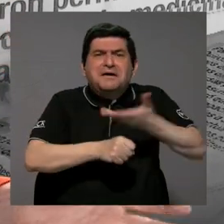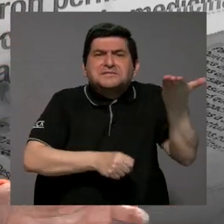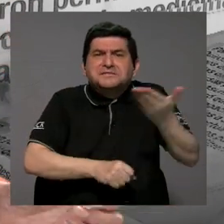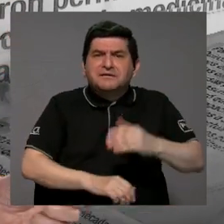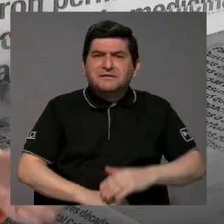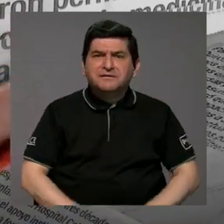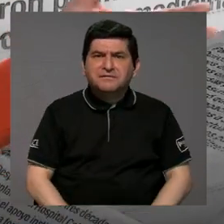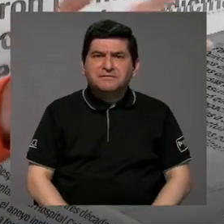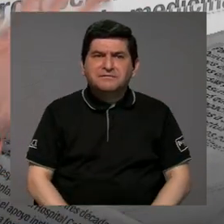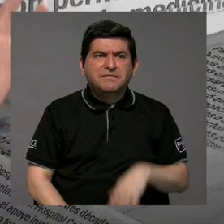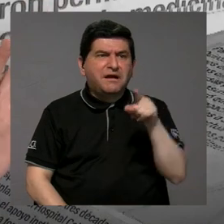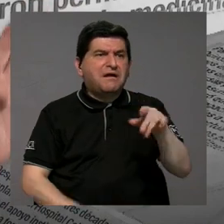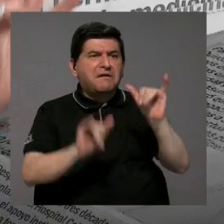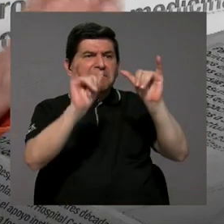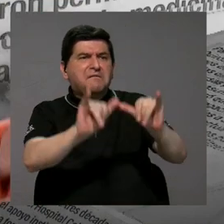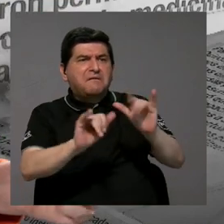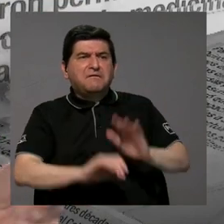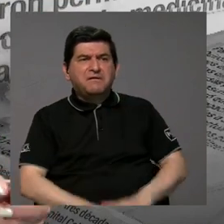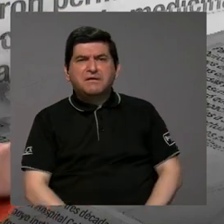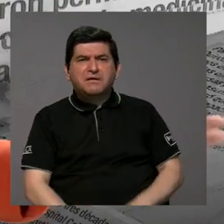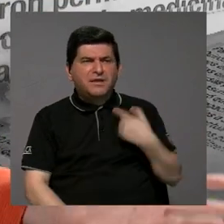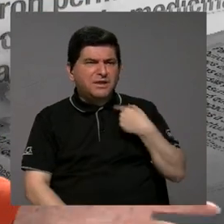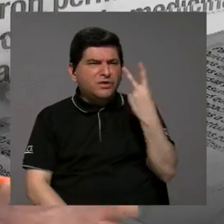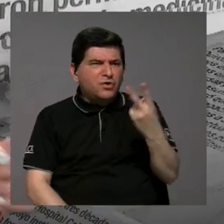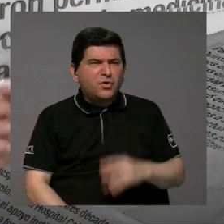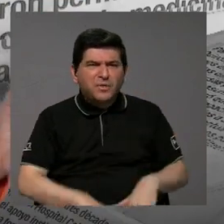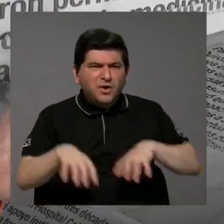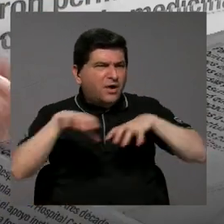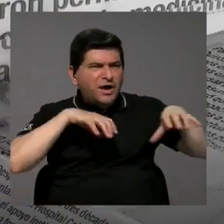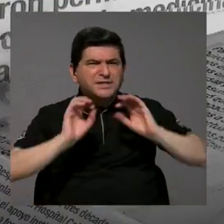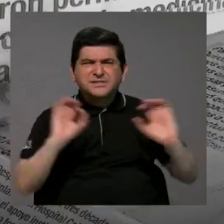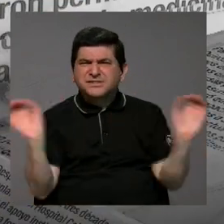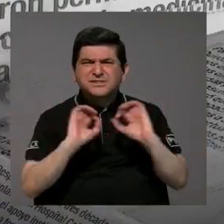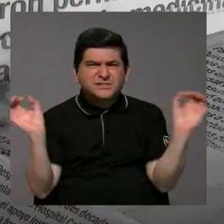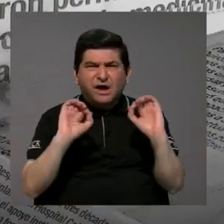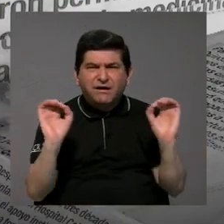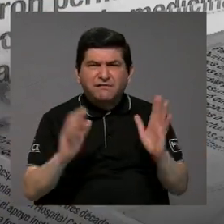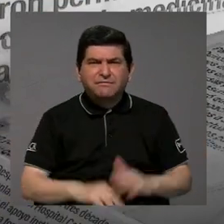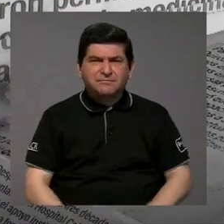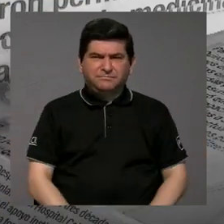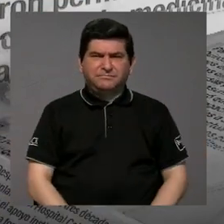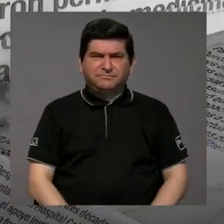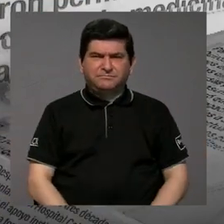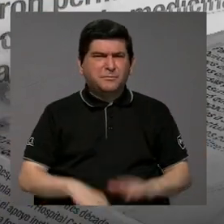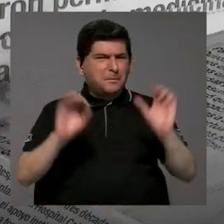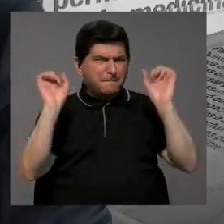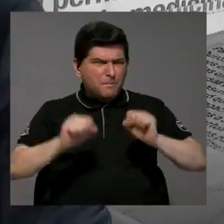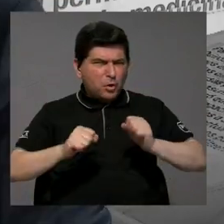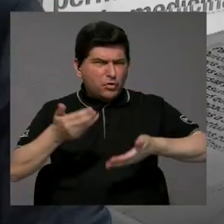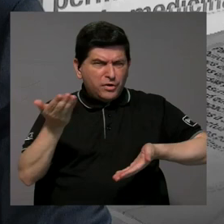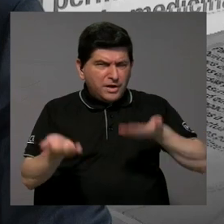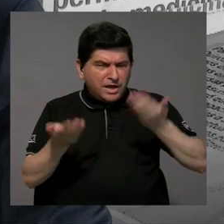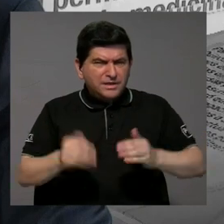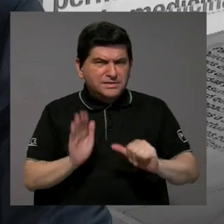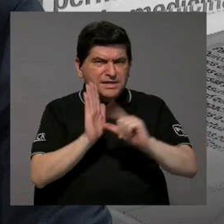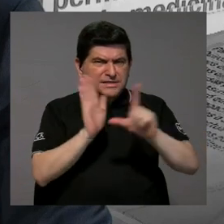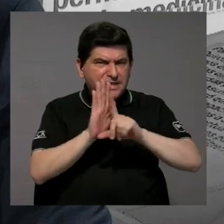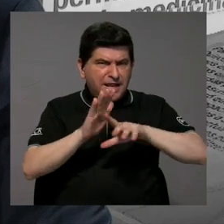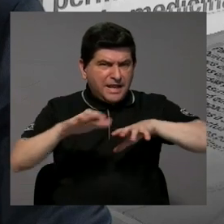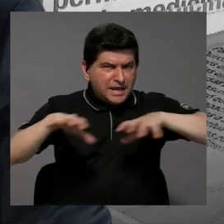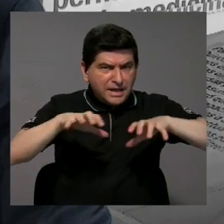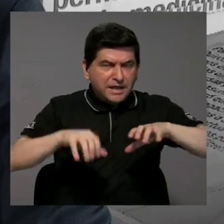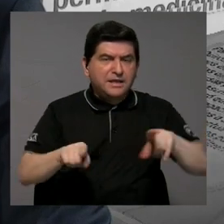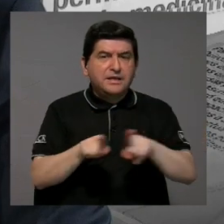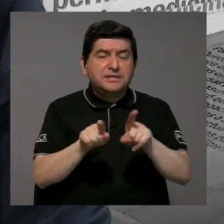absolutamente nada, llega ahí, no lo veo moverse, no sé, ¿eso también puede dinamizar la Asamblea